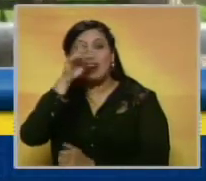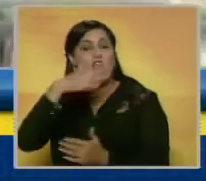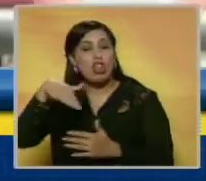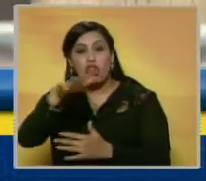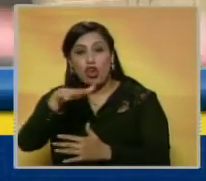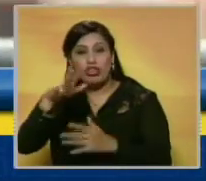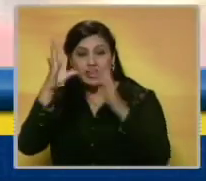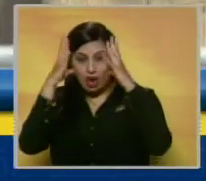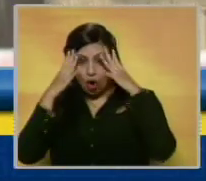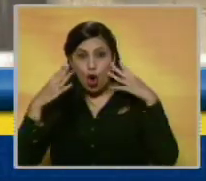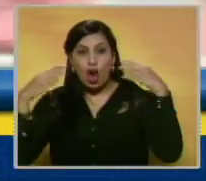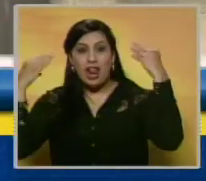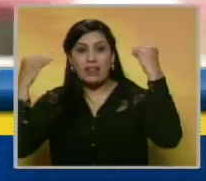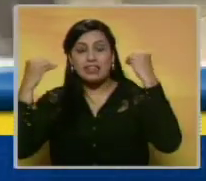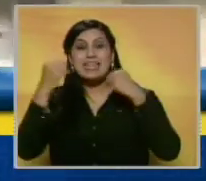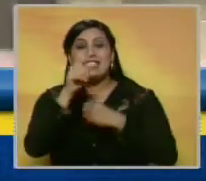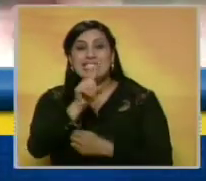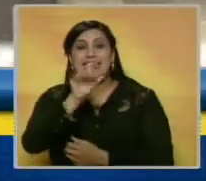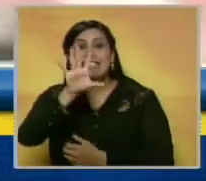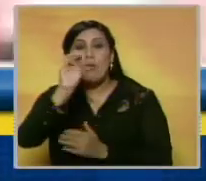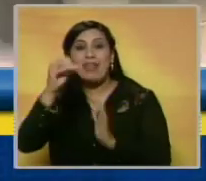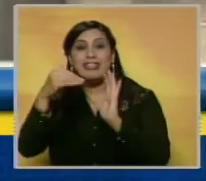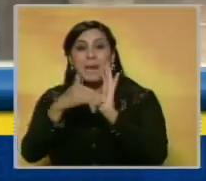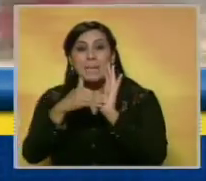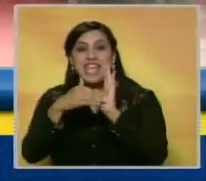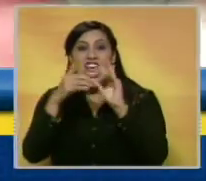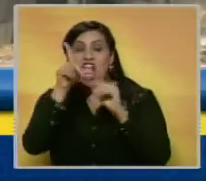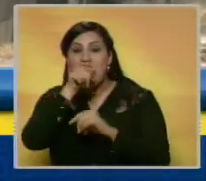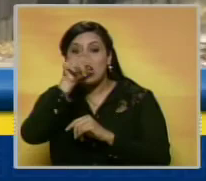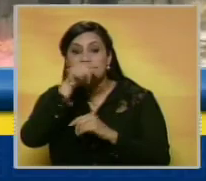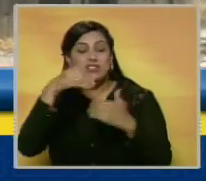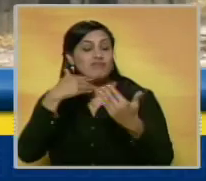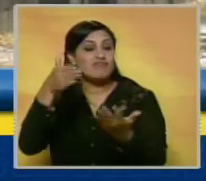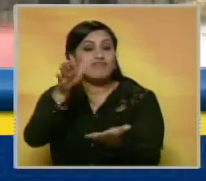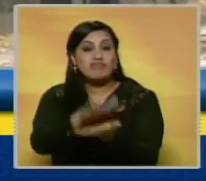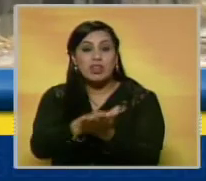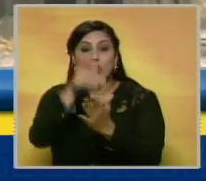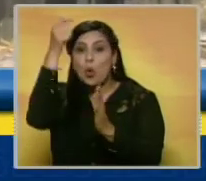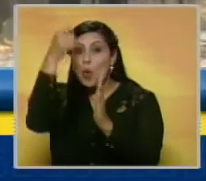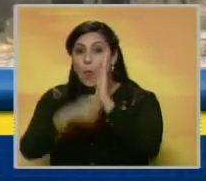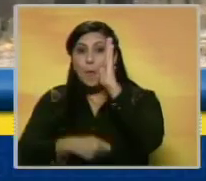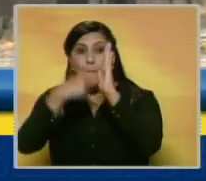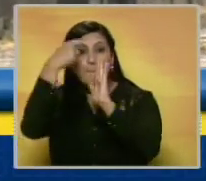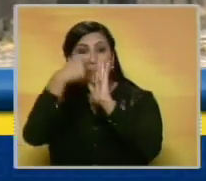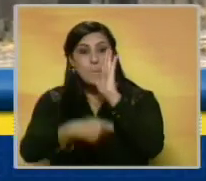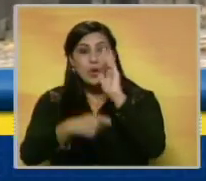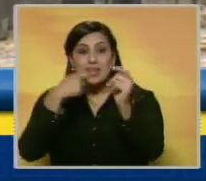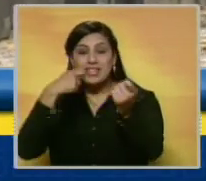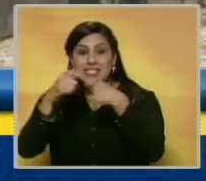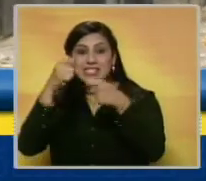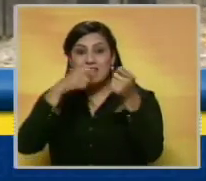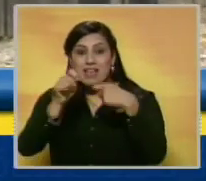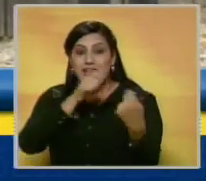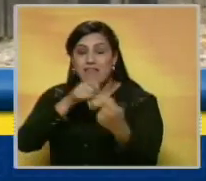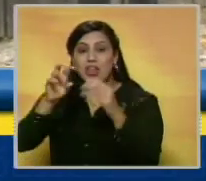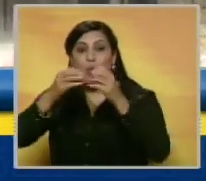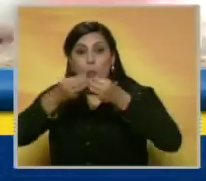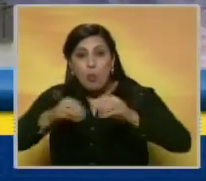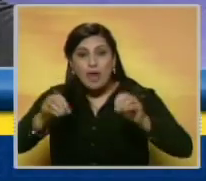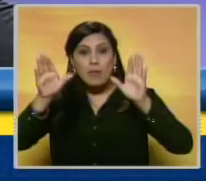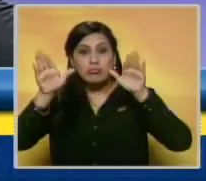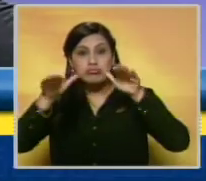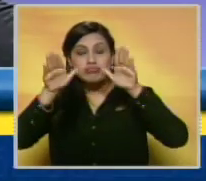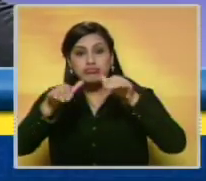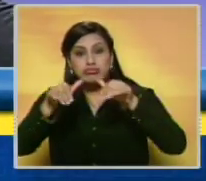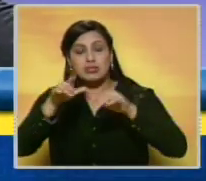granja en Holanda. 150 mil gallinas serán sacrificadas y se impuso una prohibición sobre el transporte de huevos y